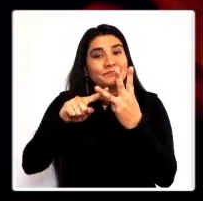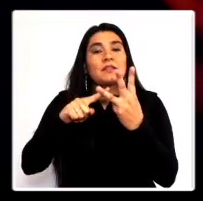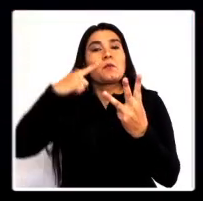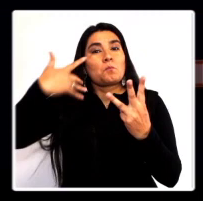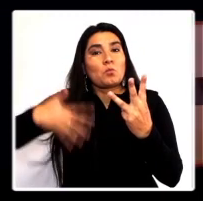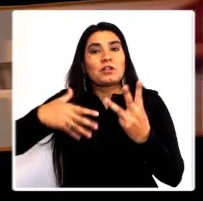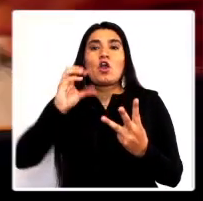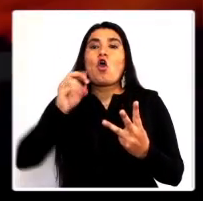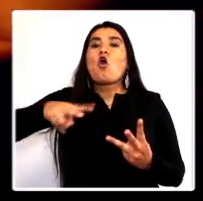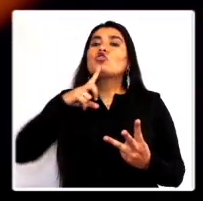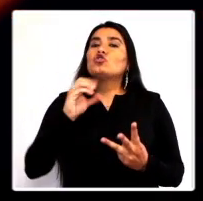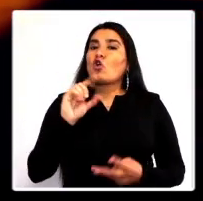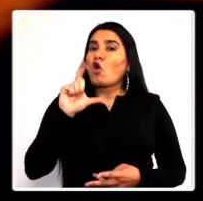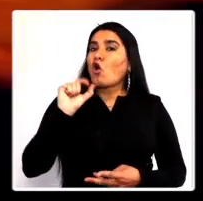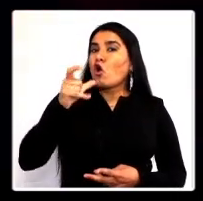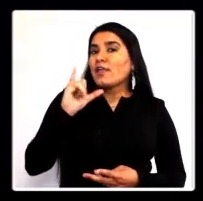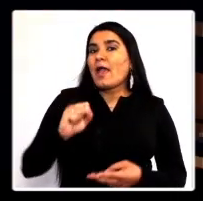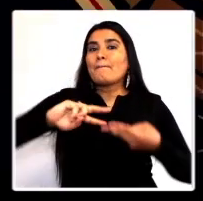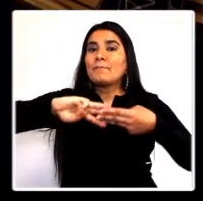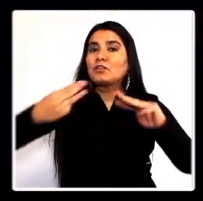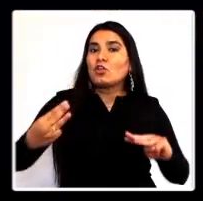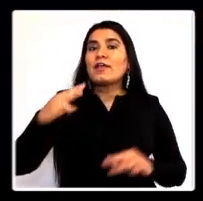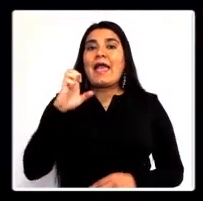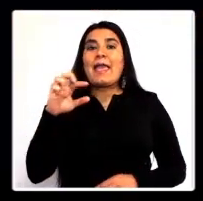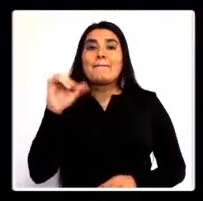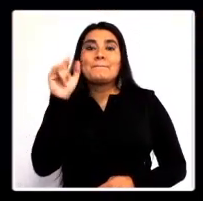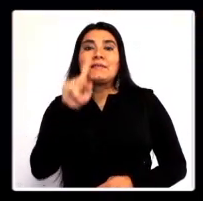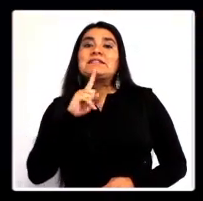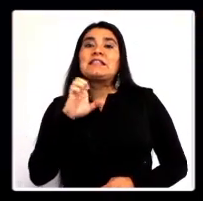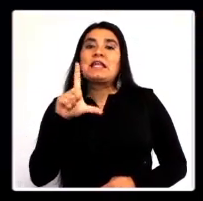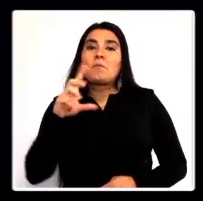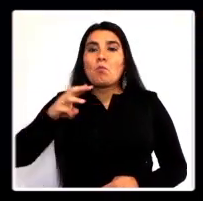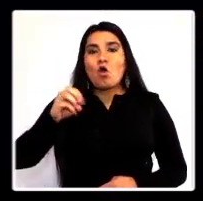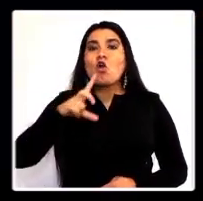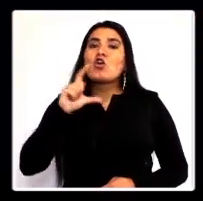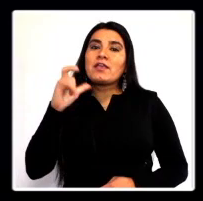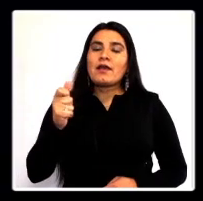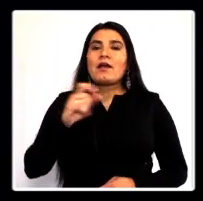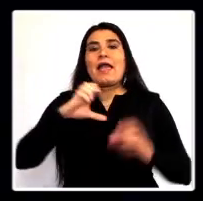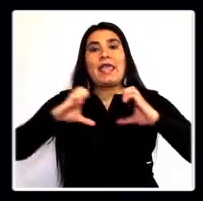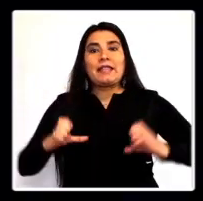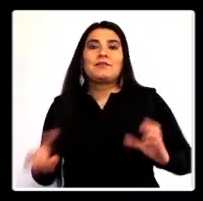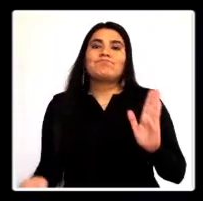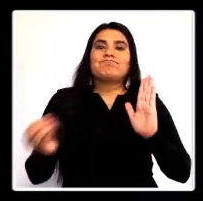ontología, epistemología y metodología, las dimensiones ética y política.